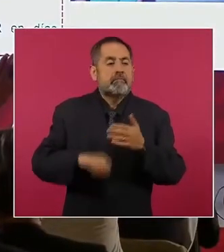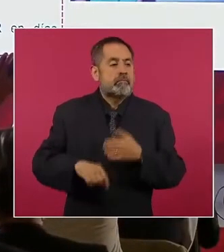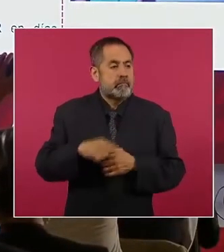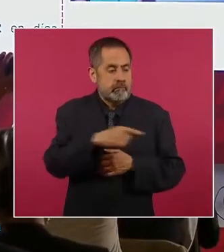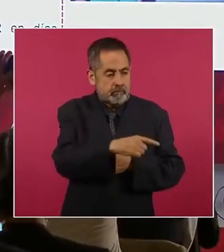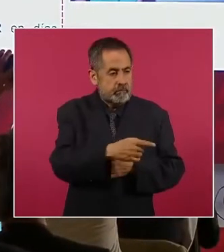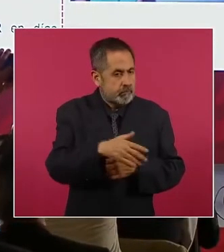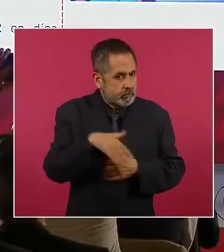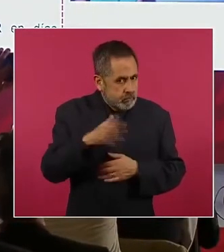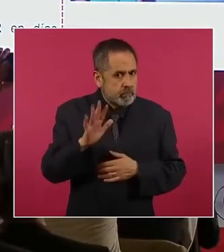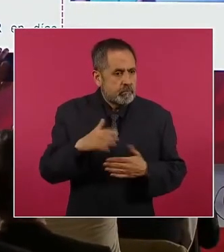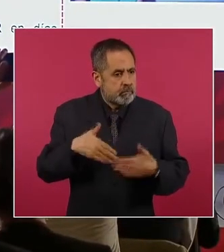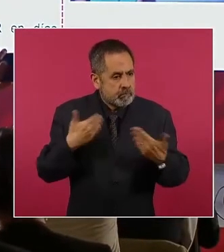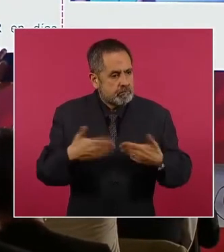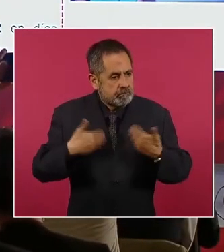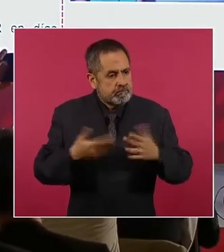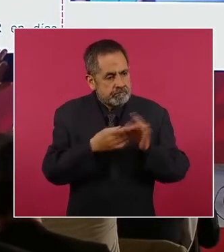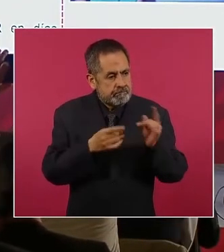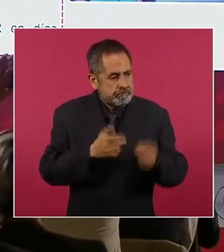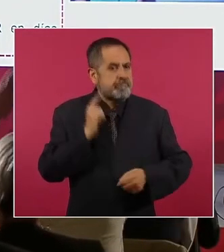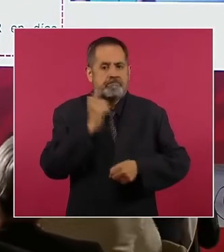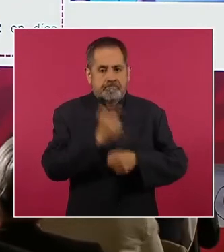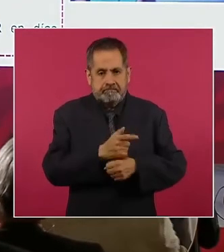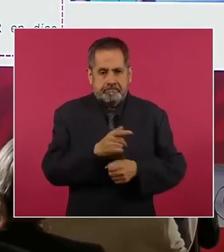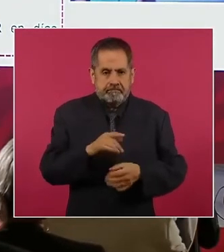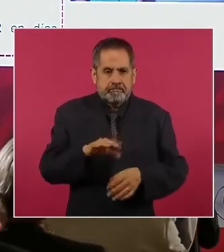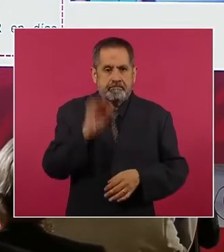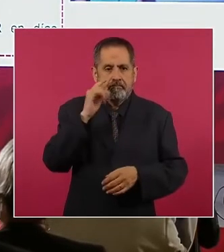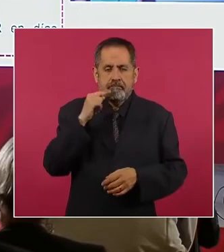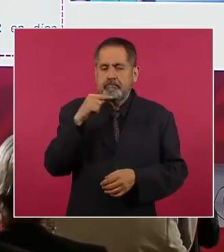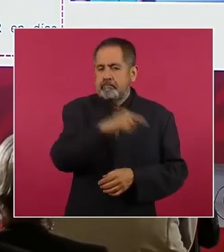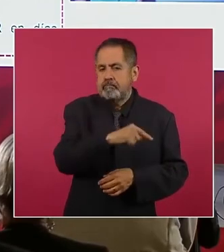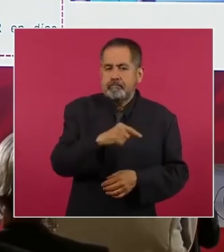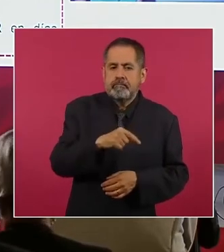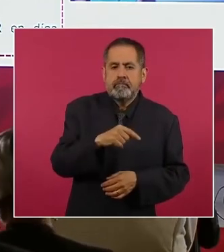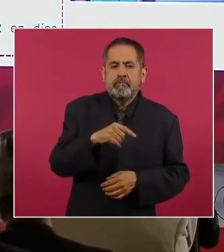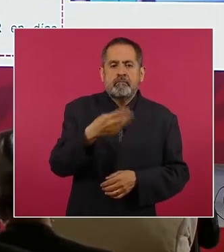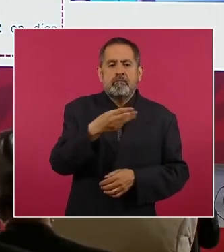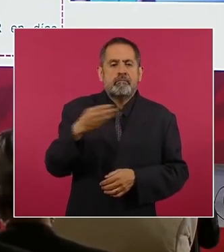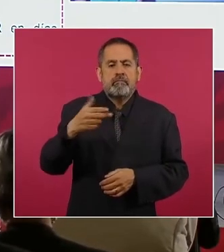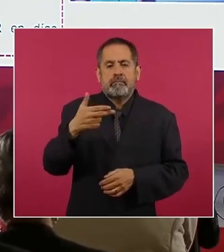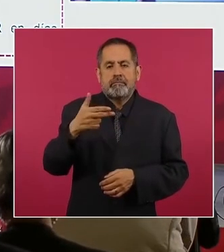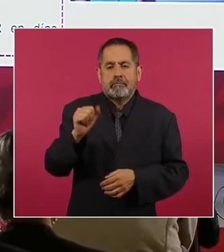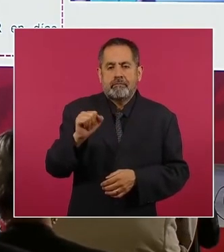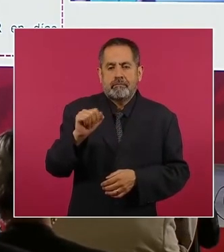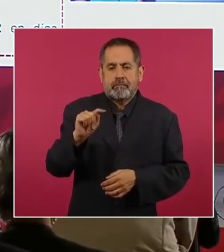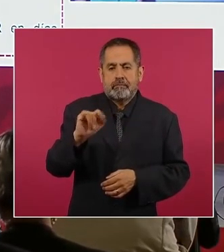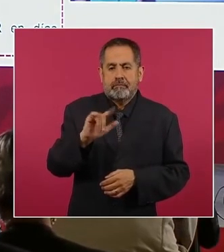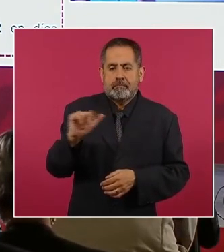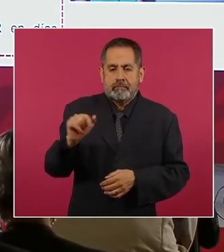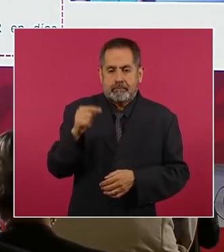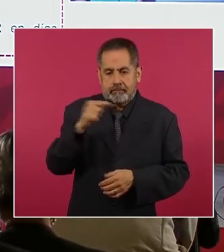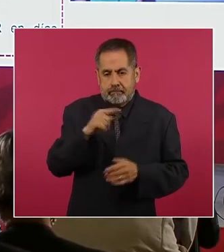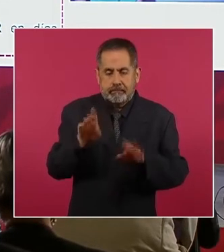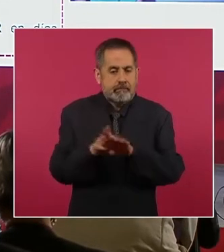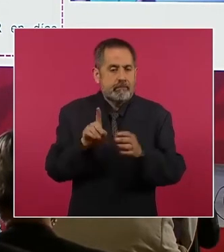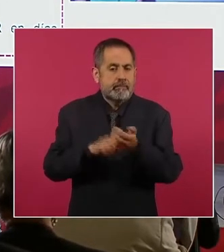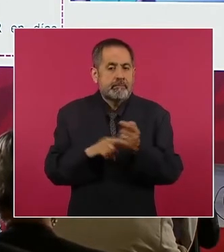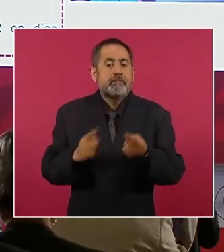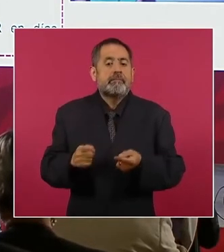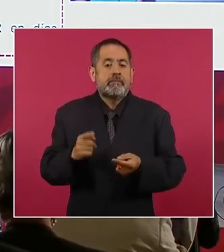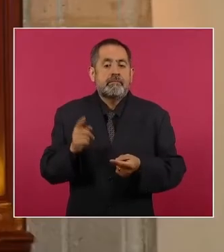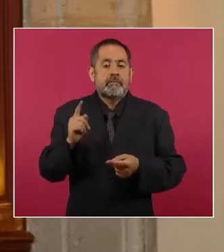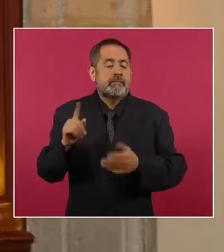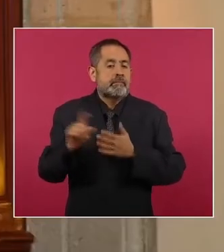pudieron haber sido derivados del Motel Castilla. En ese sentido, se realizaron durante